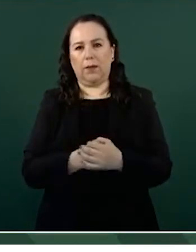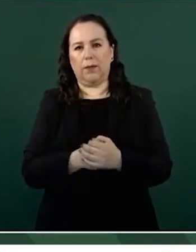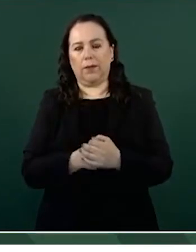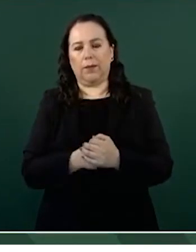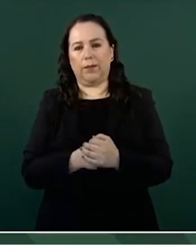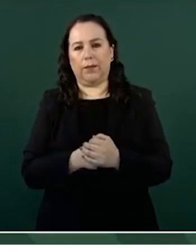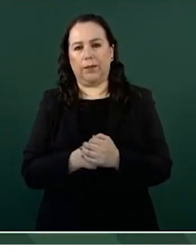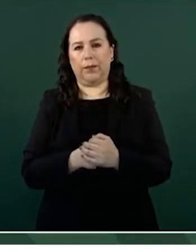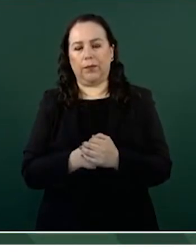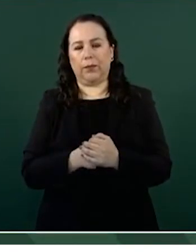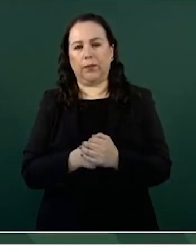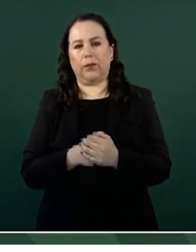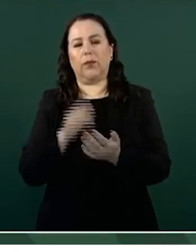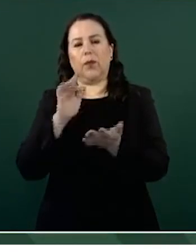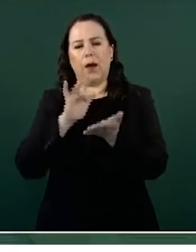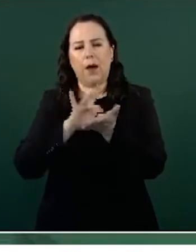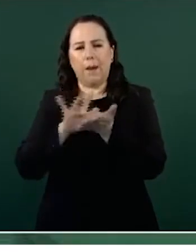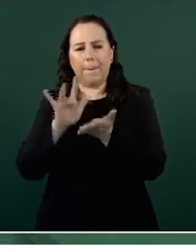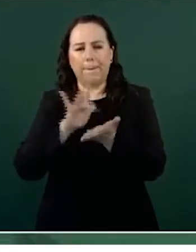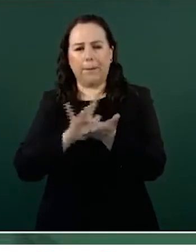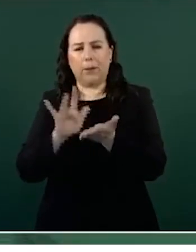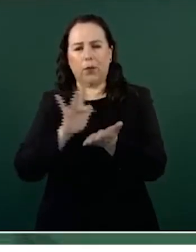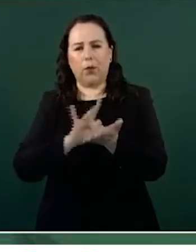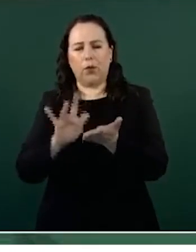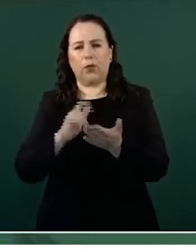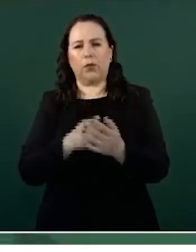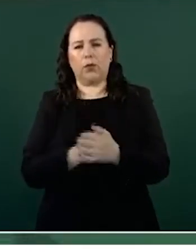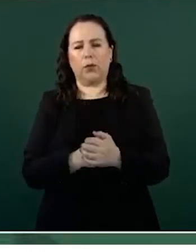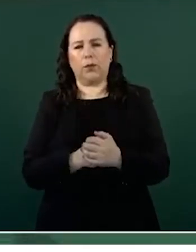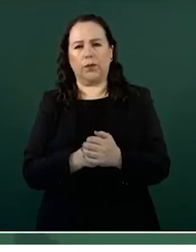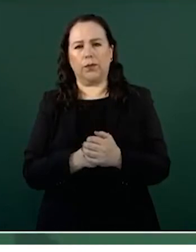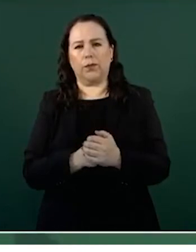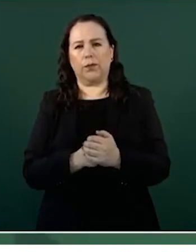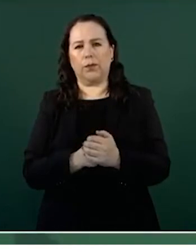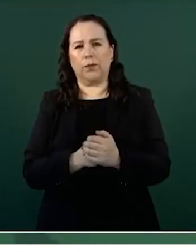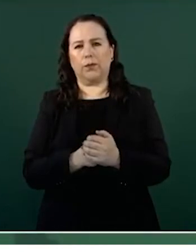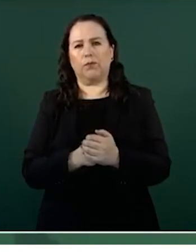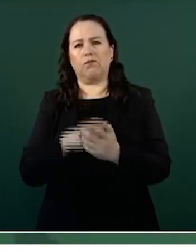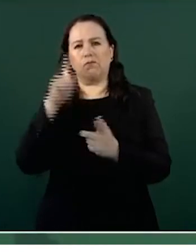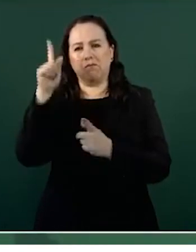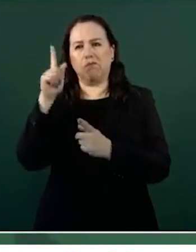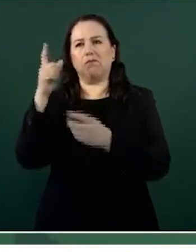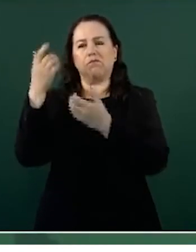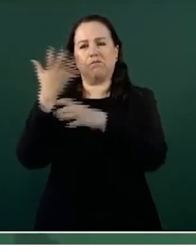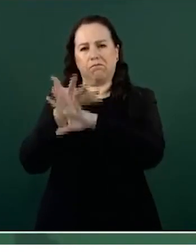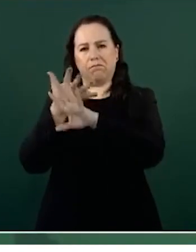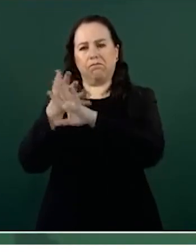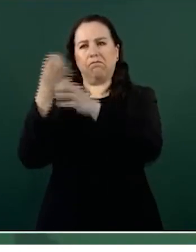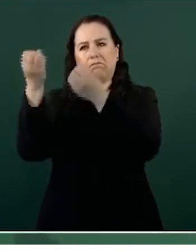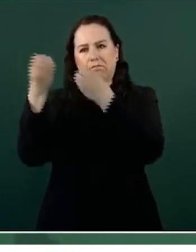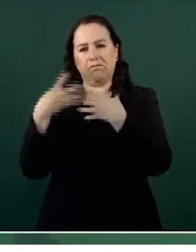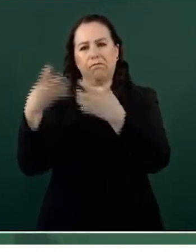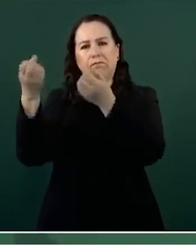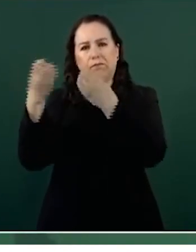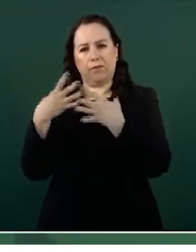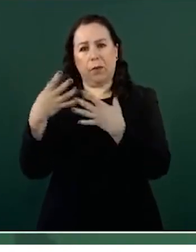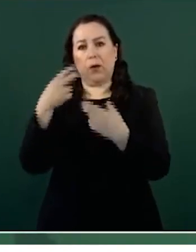el apoyo que nos han estado brindando y que les agradecemos mucho